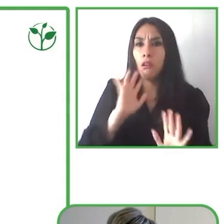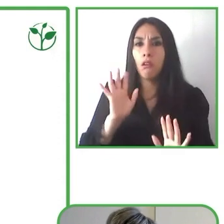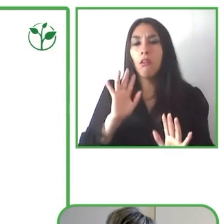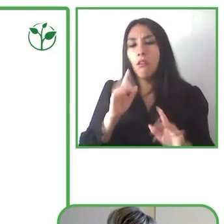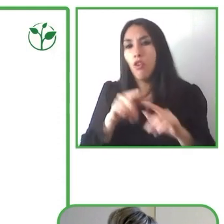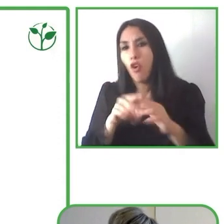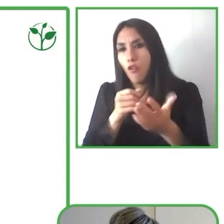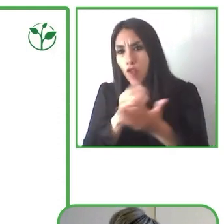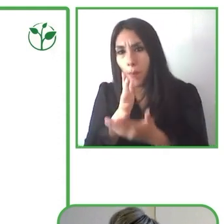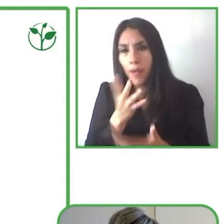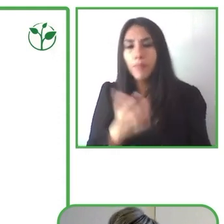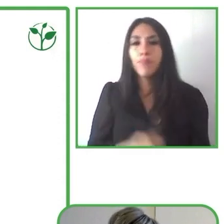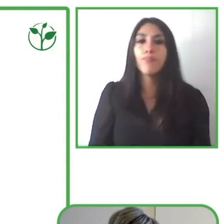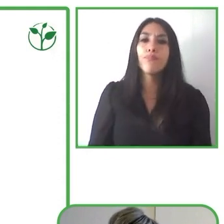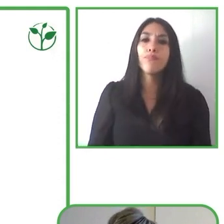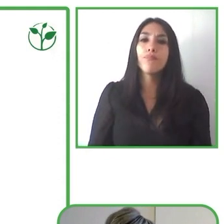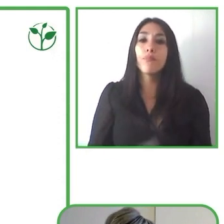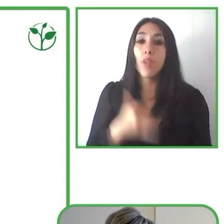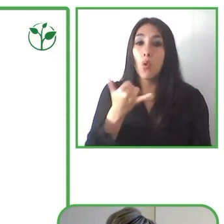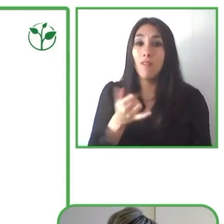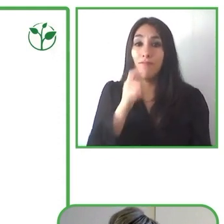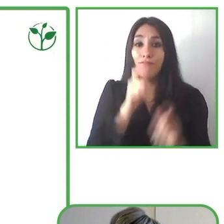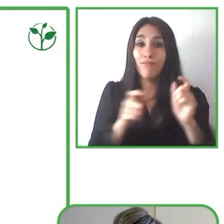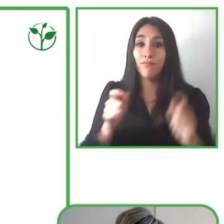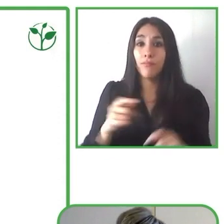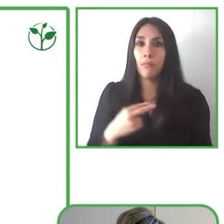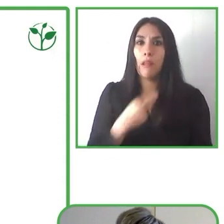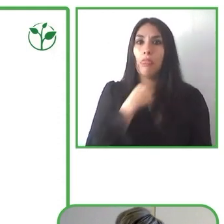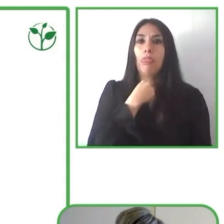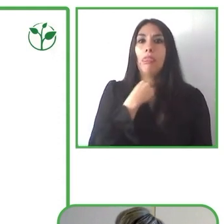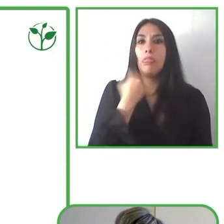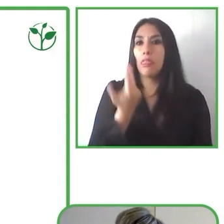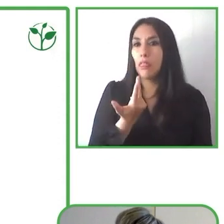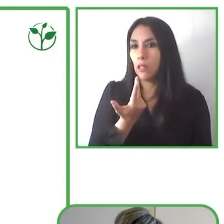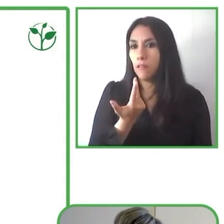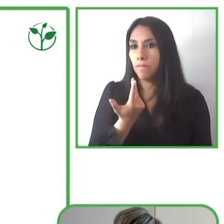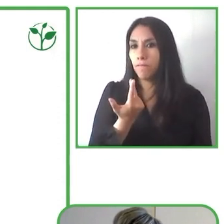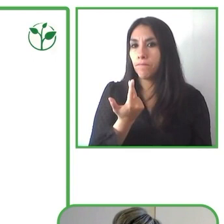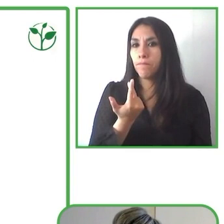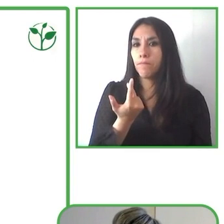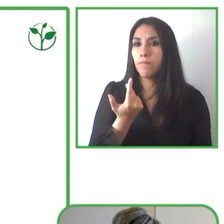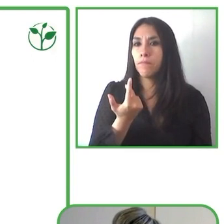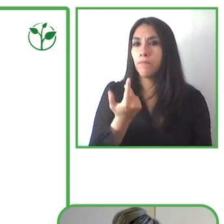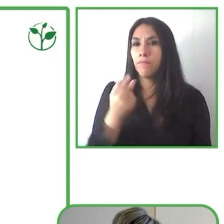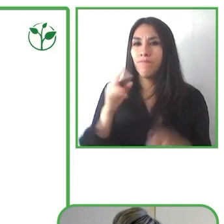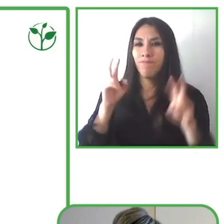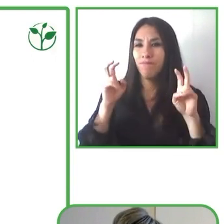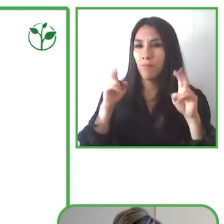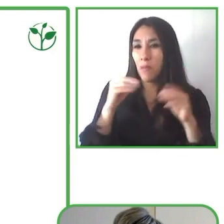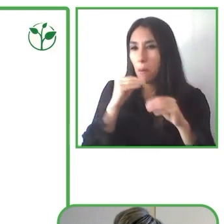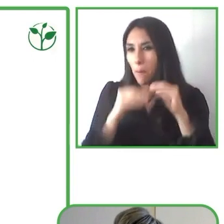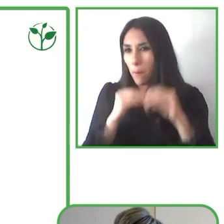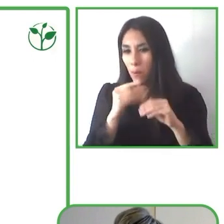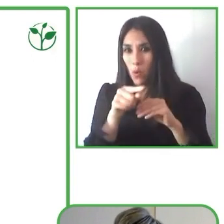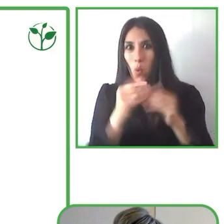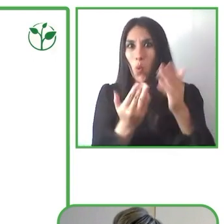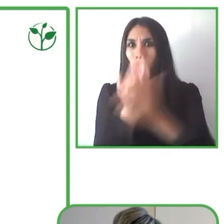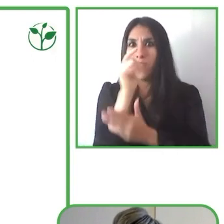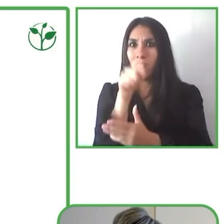tipo de tutela. Frente a este panorama, la plena y rara accesibilidad